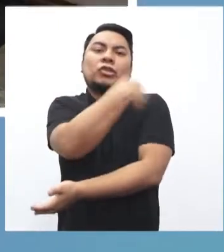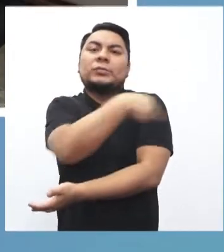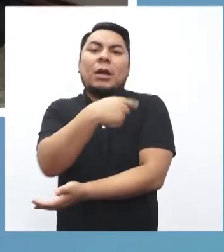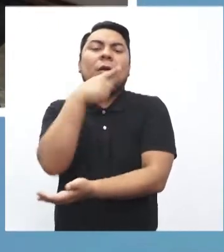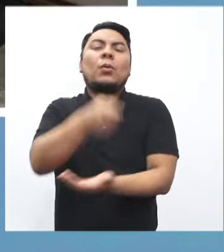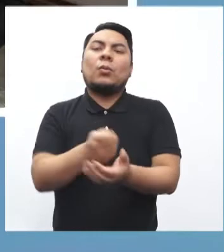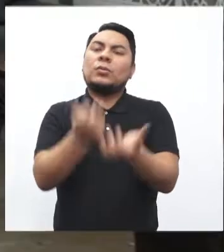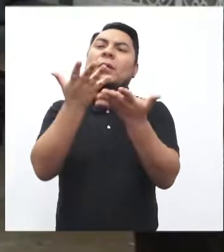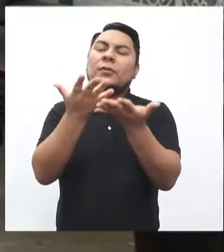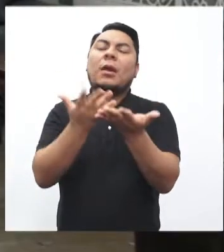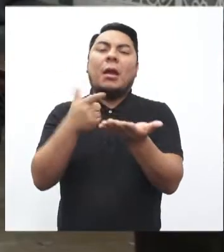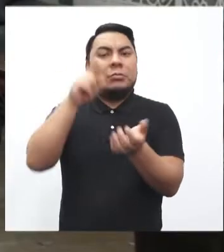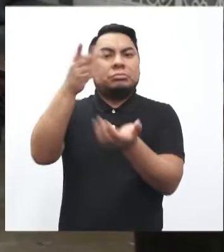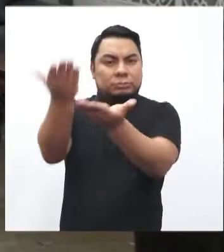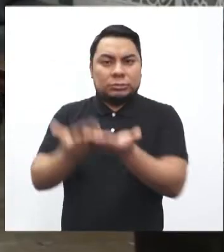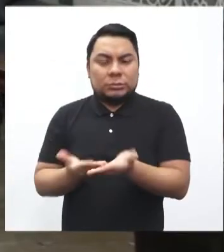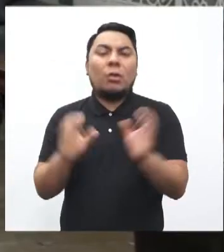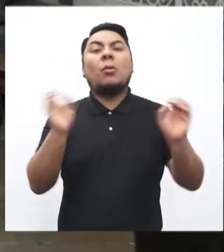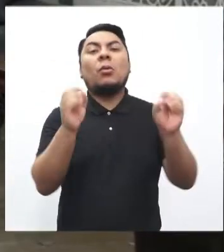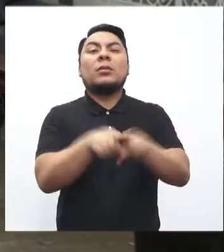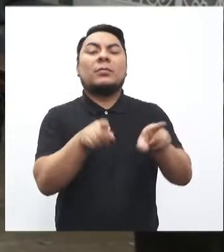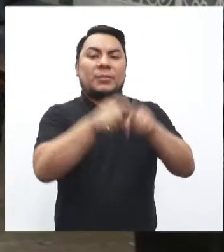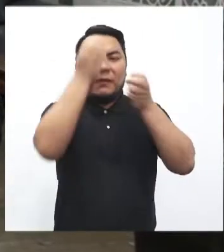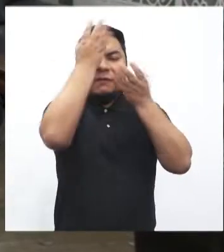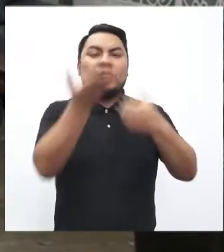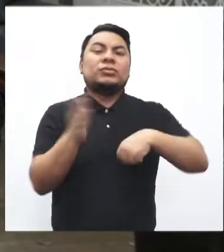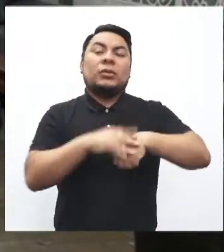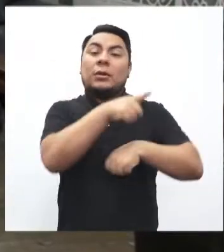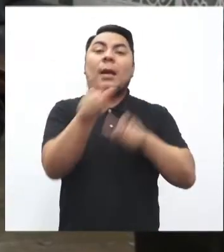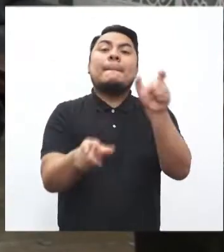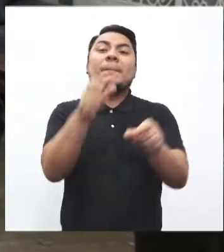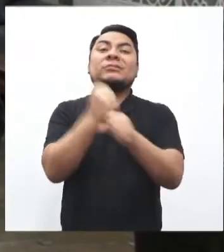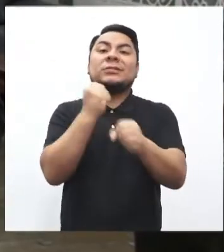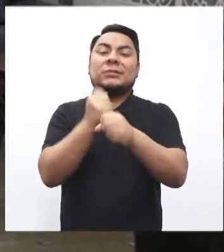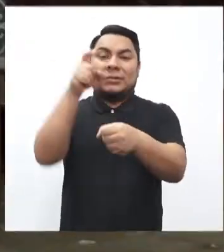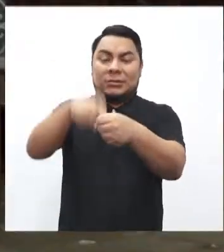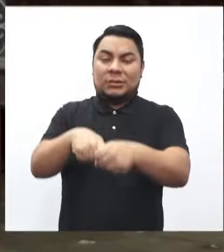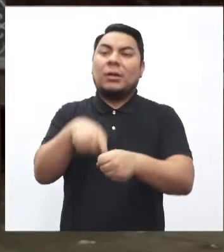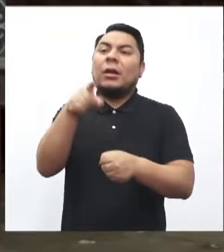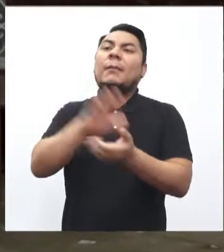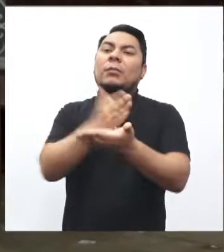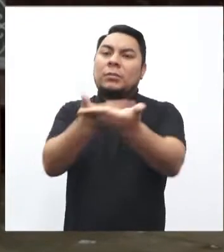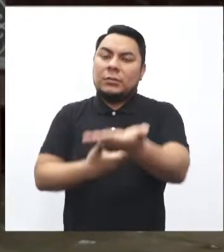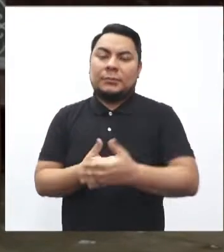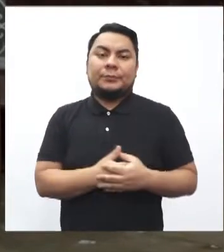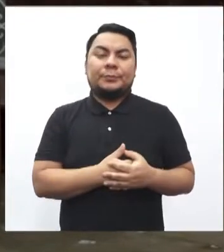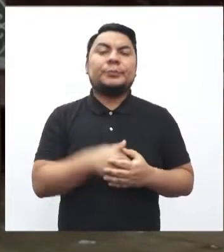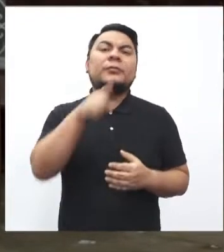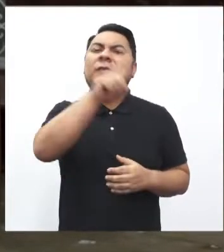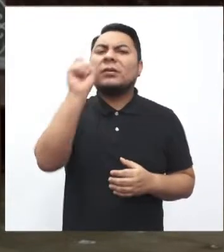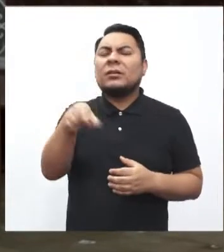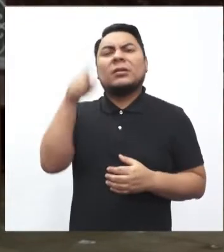algún sector, como también información relacionada al personal que se encuentra elaborando en él. En relación a las entidades,